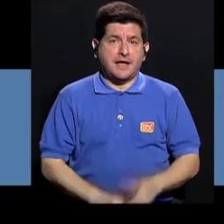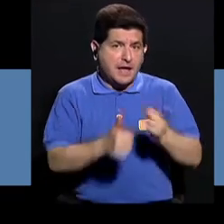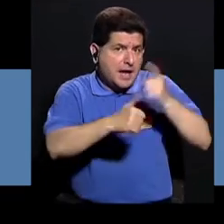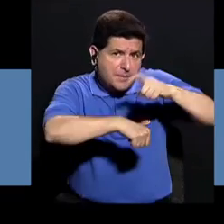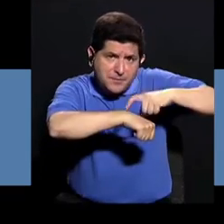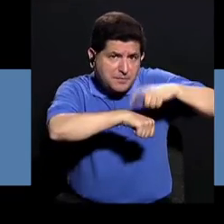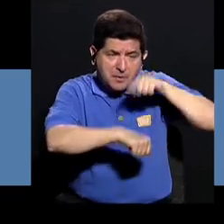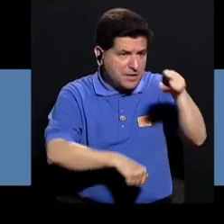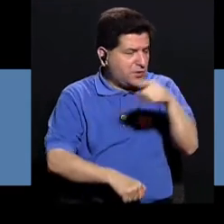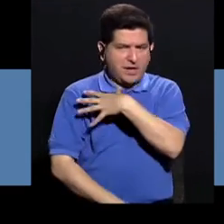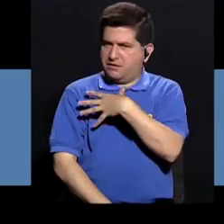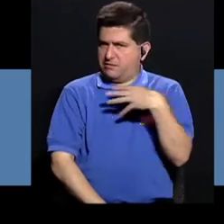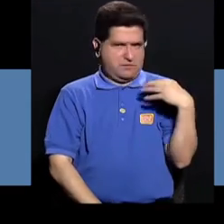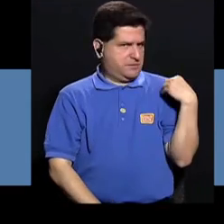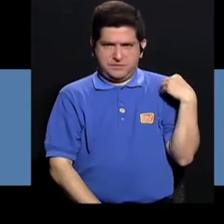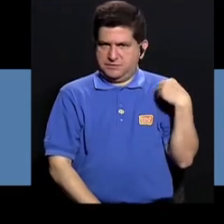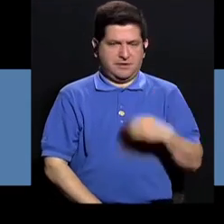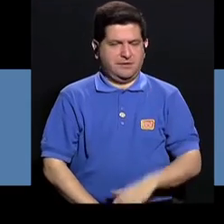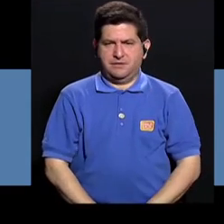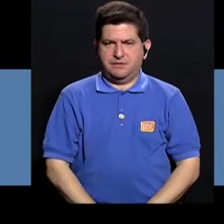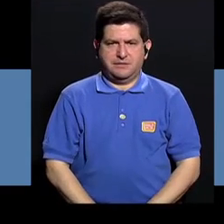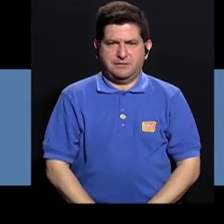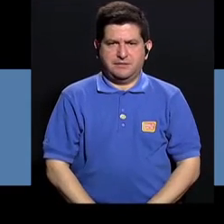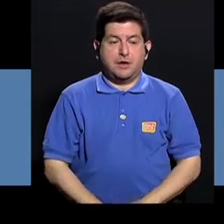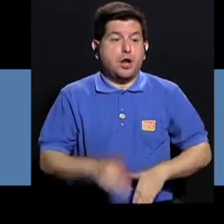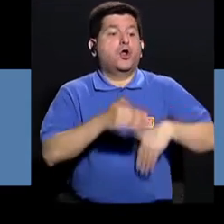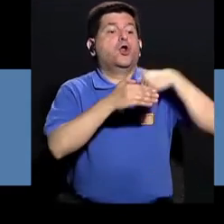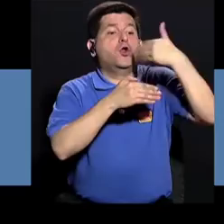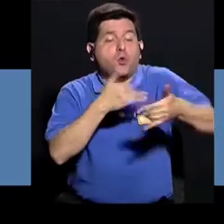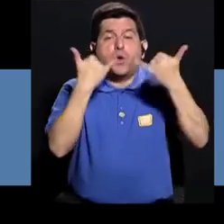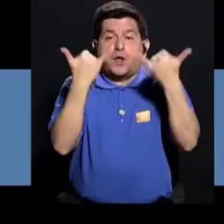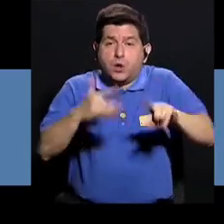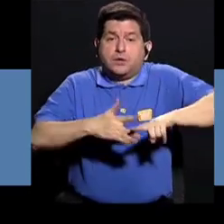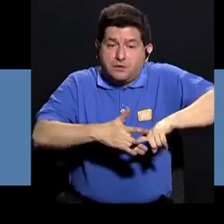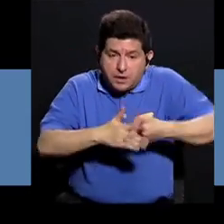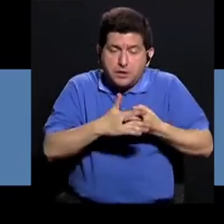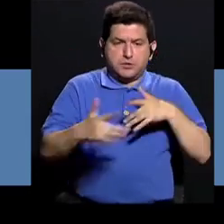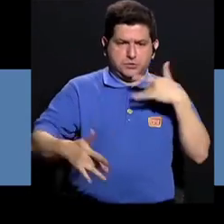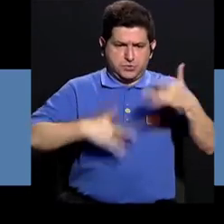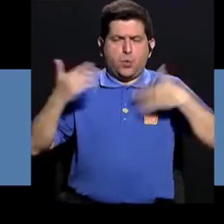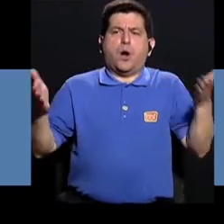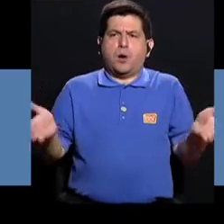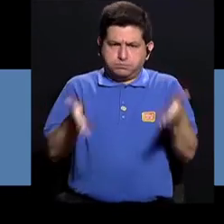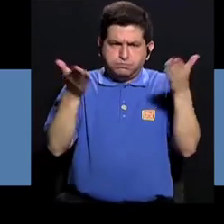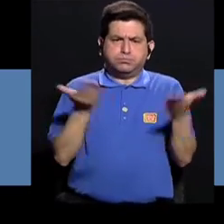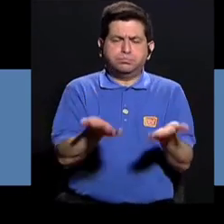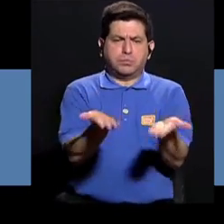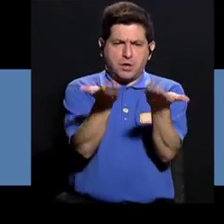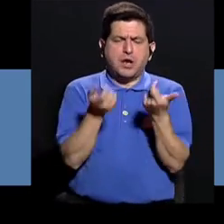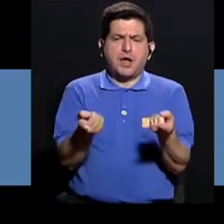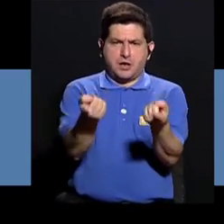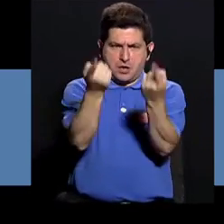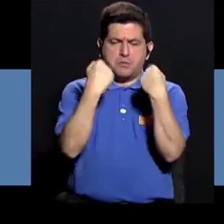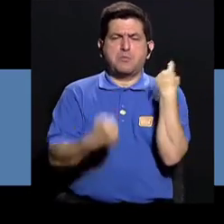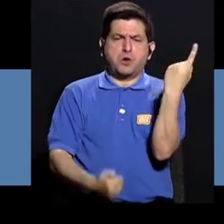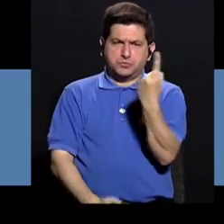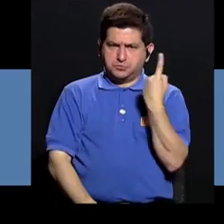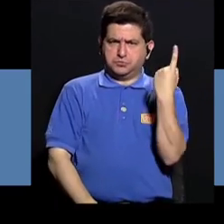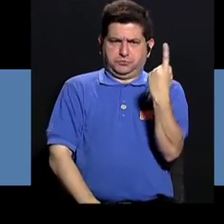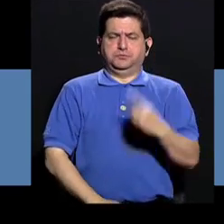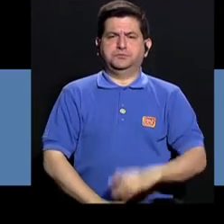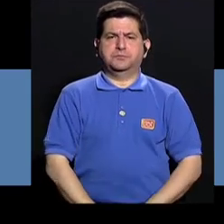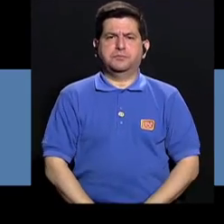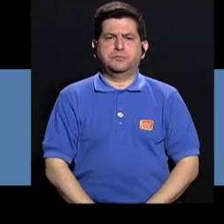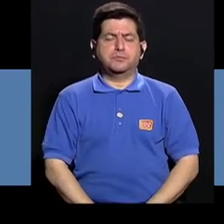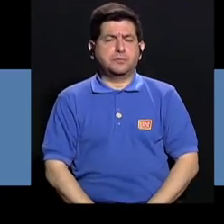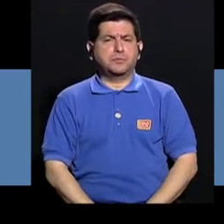Al principio a él no le gustaba y después ya empezó a sentirse motivado, a querer venir siempre